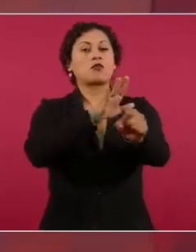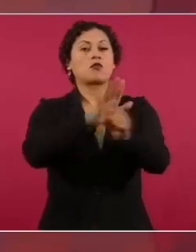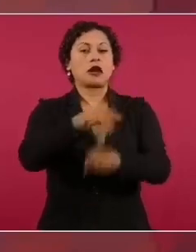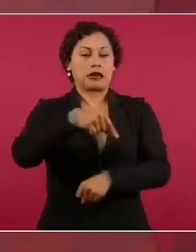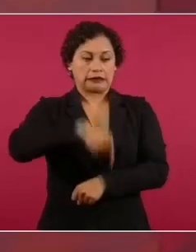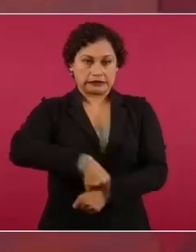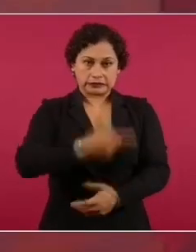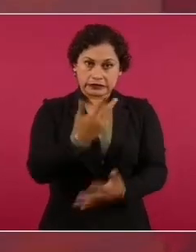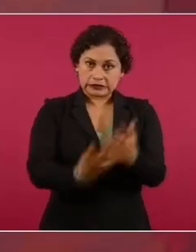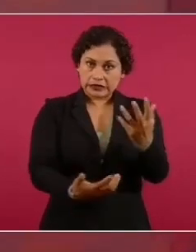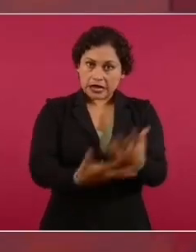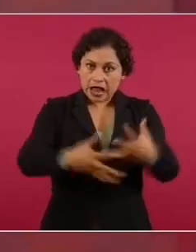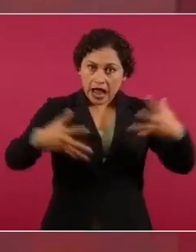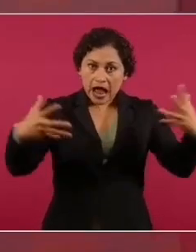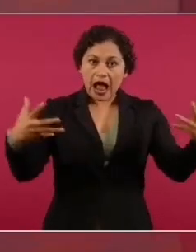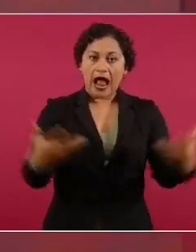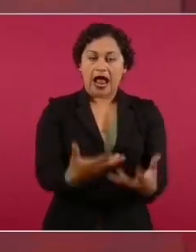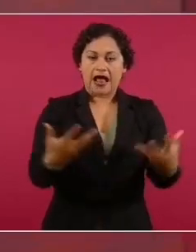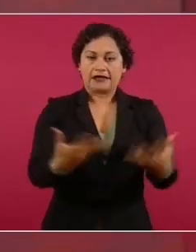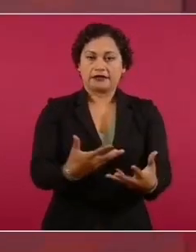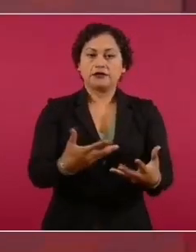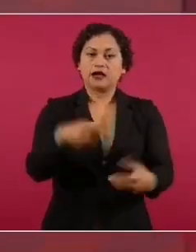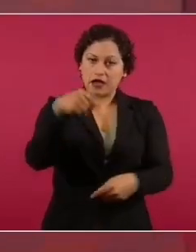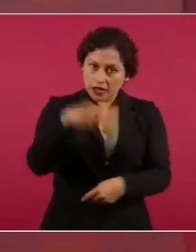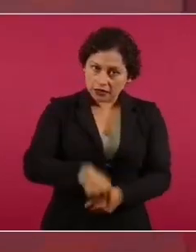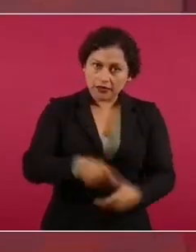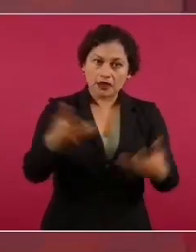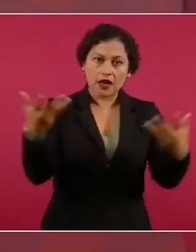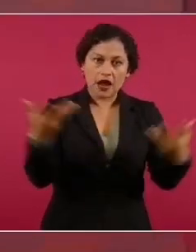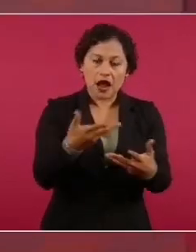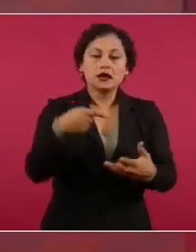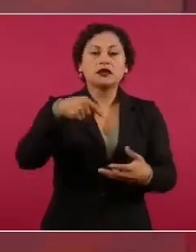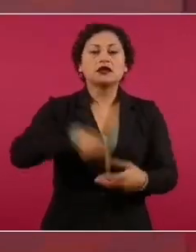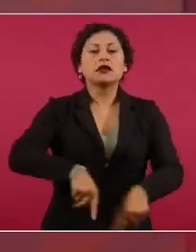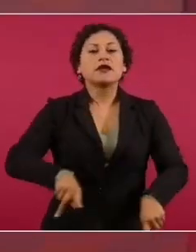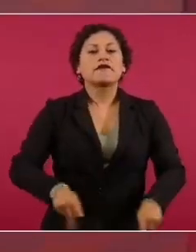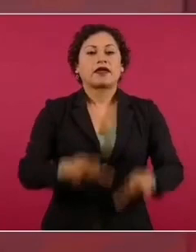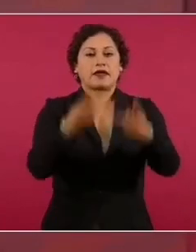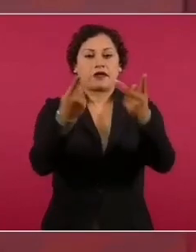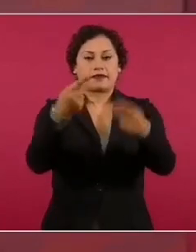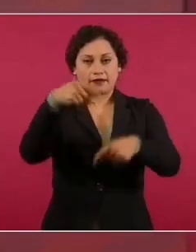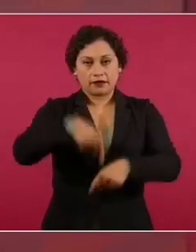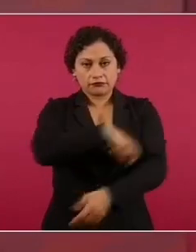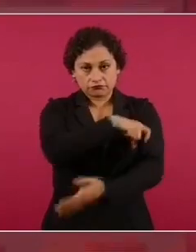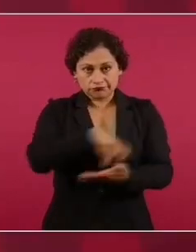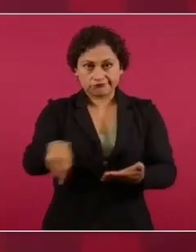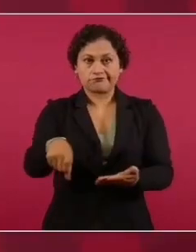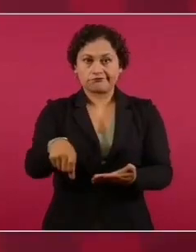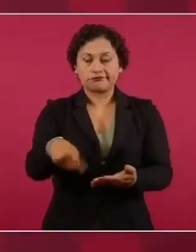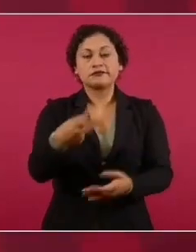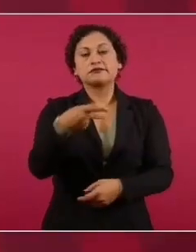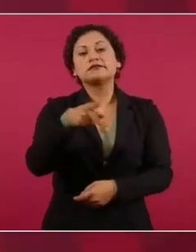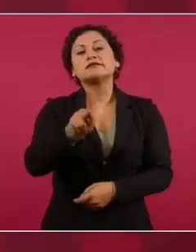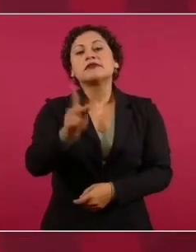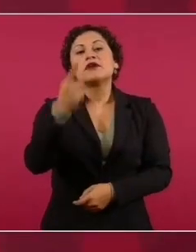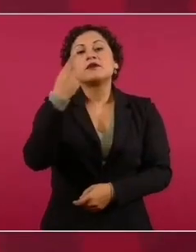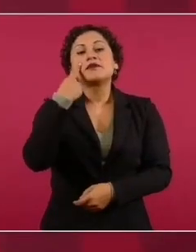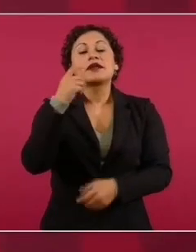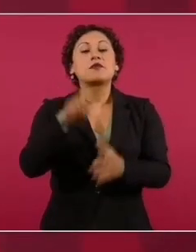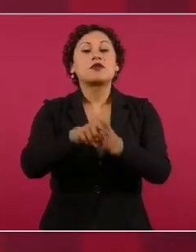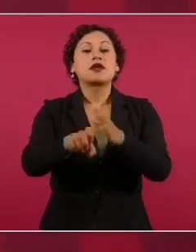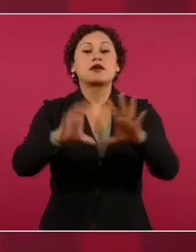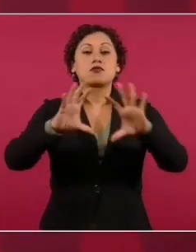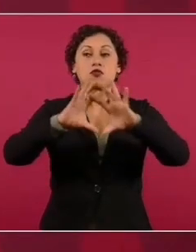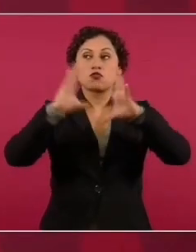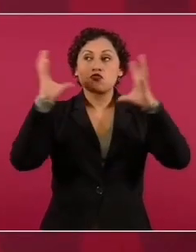Pero al mismo tiempo, si tenemos un problema de inflación, lo tenemos que atender,